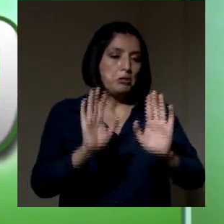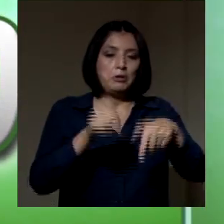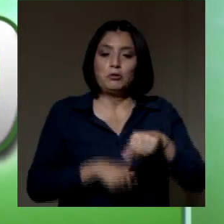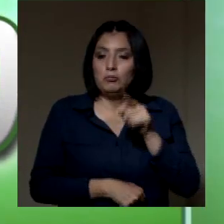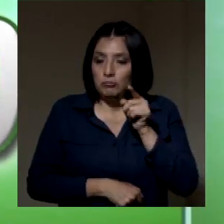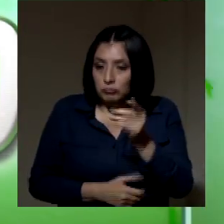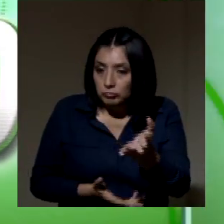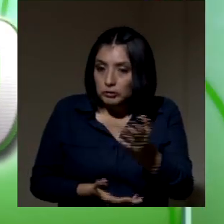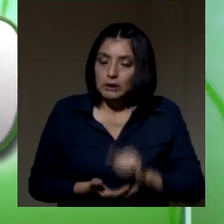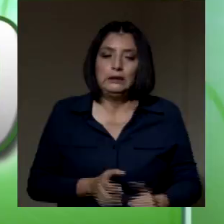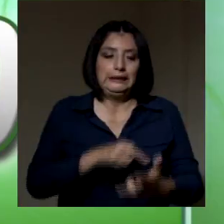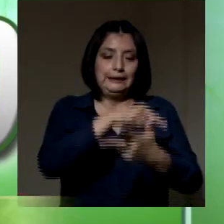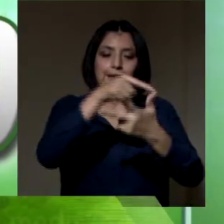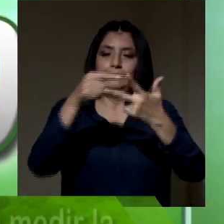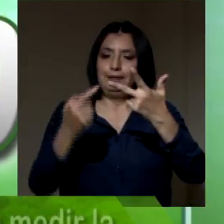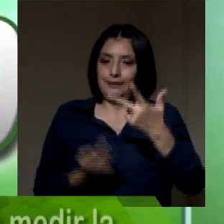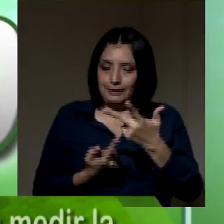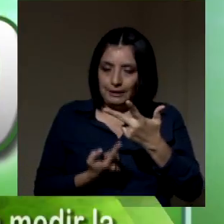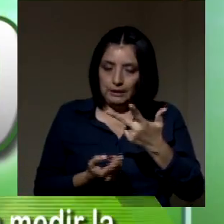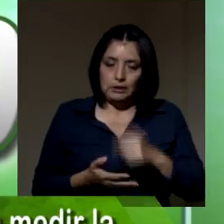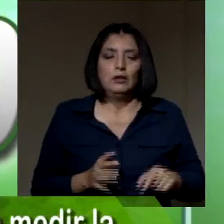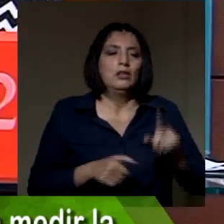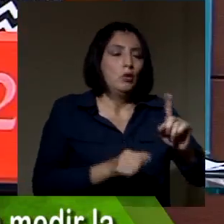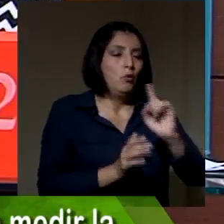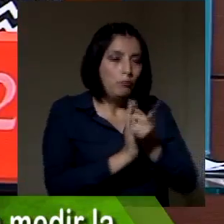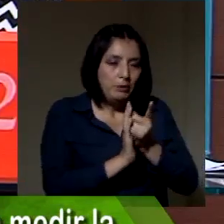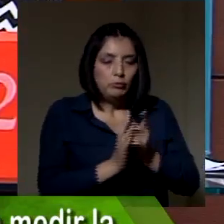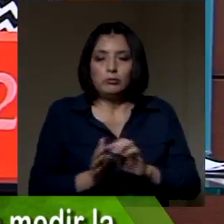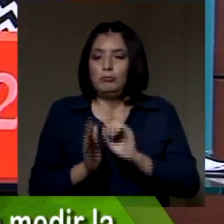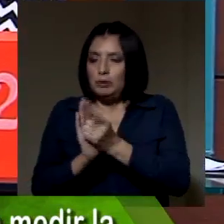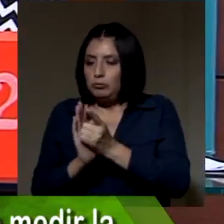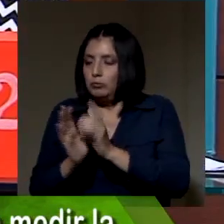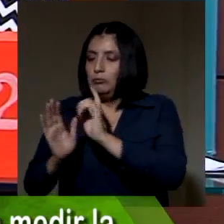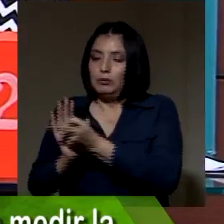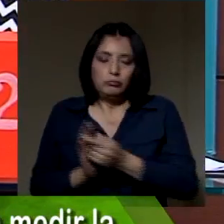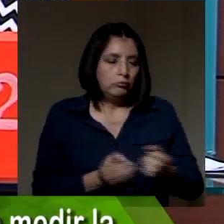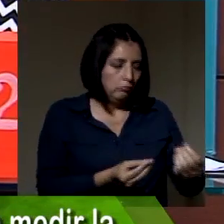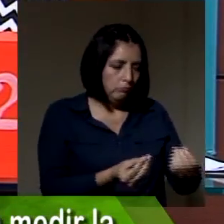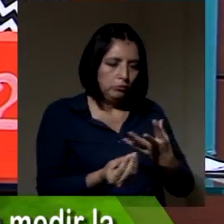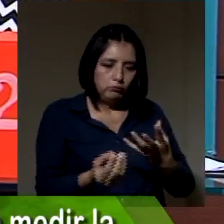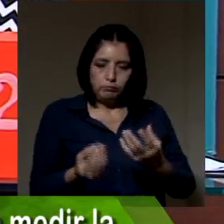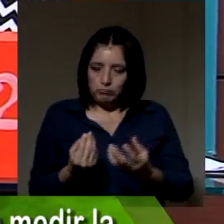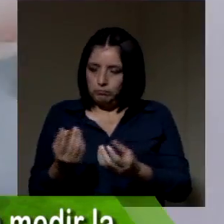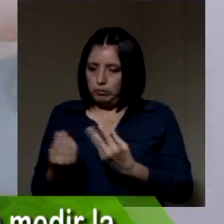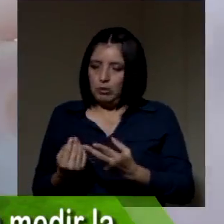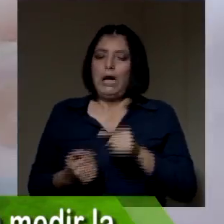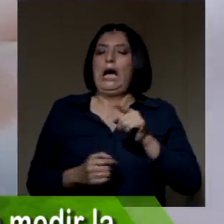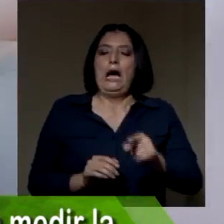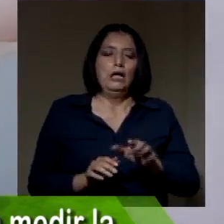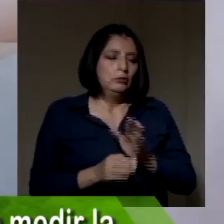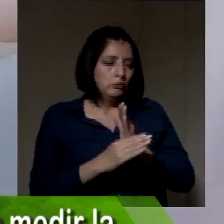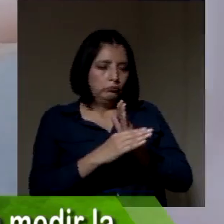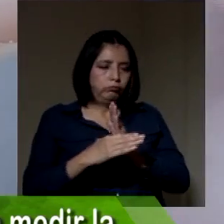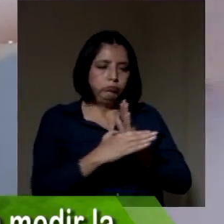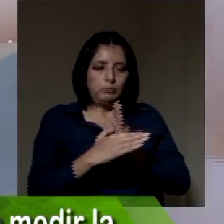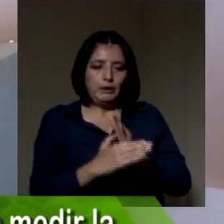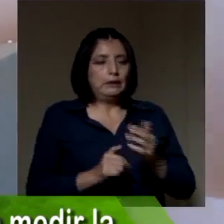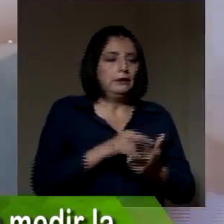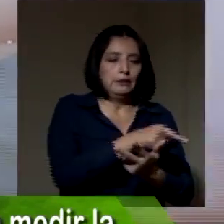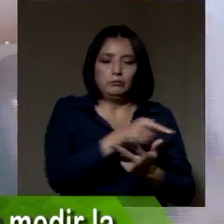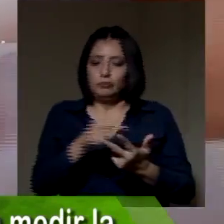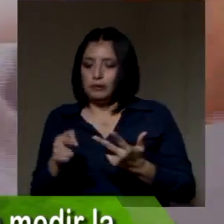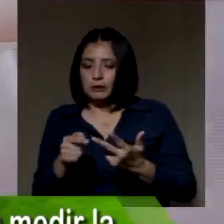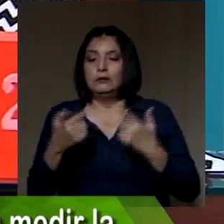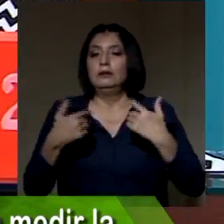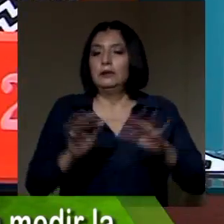Usted toma tres medidas con un intervalo de un minuto. Al final, el aparato le da una presión promedio de las tres veces que